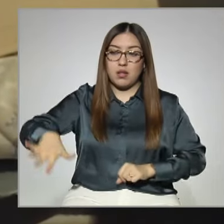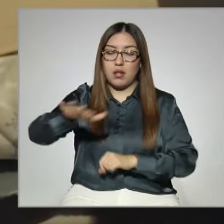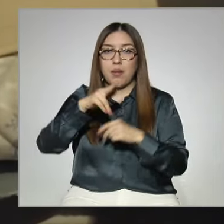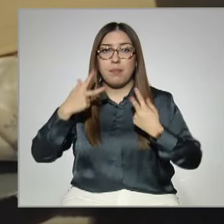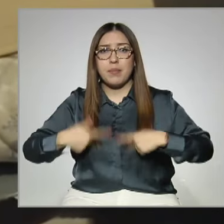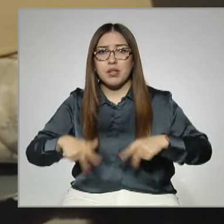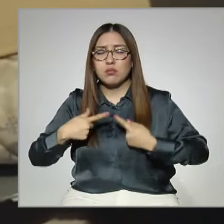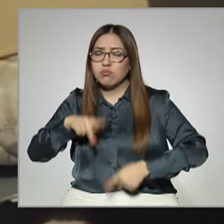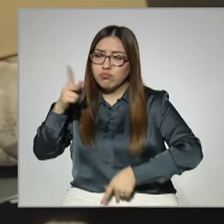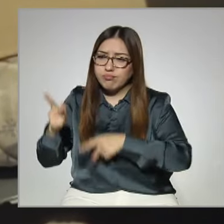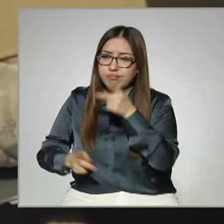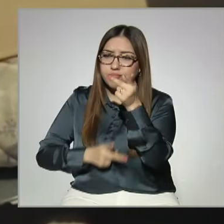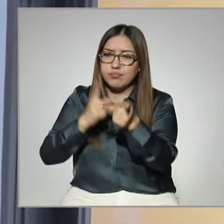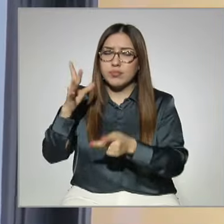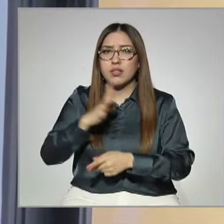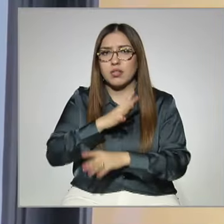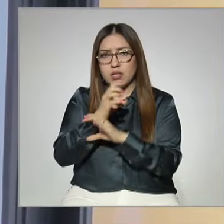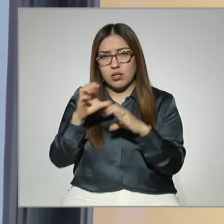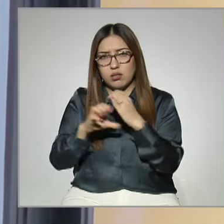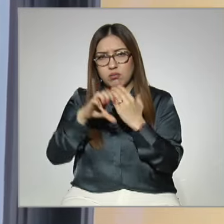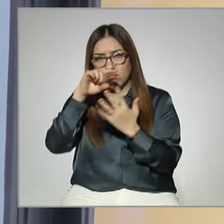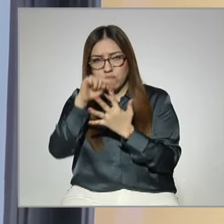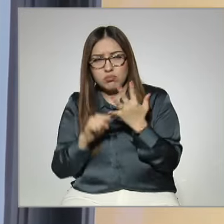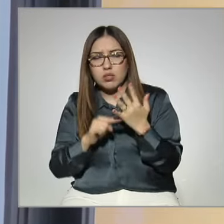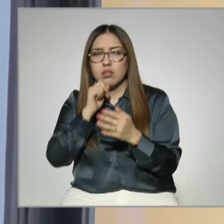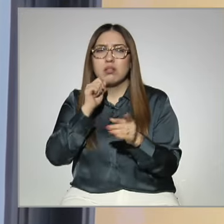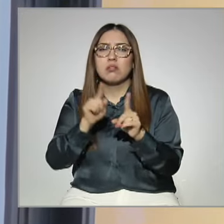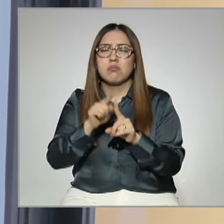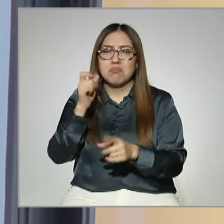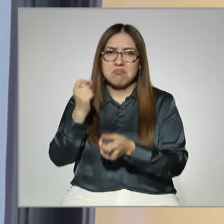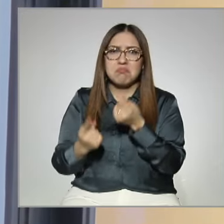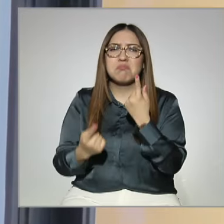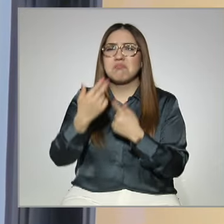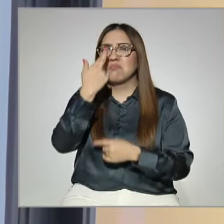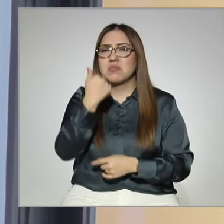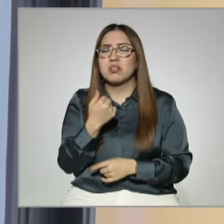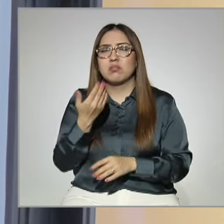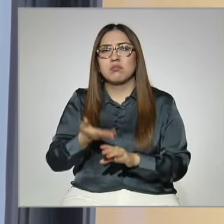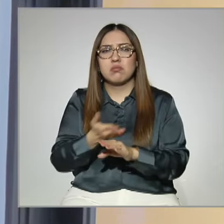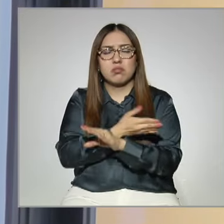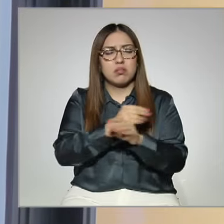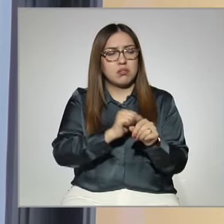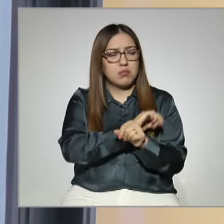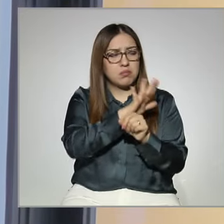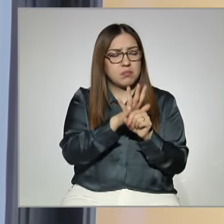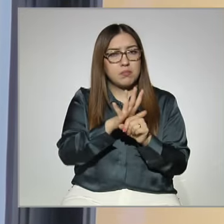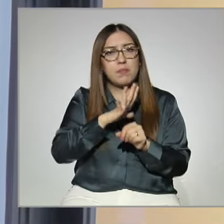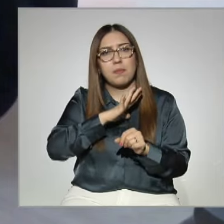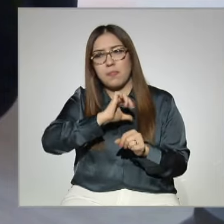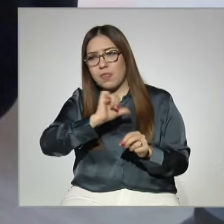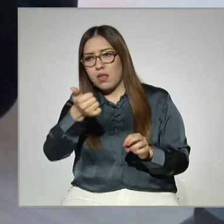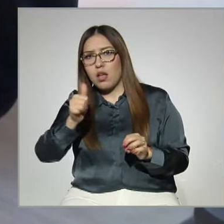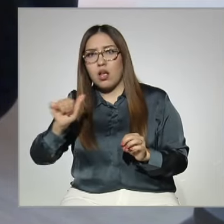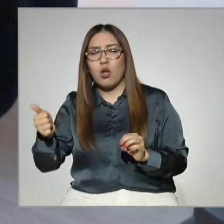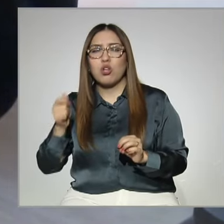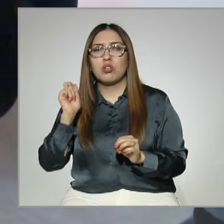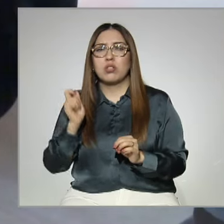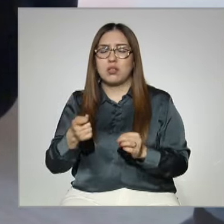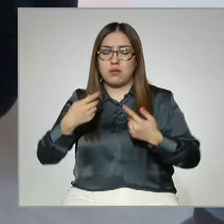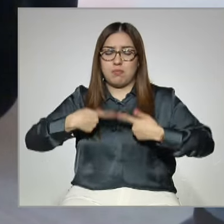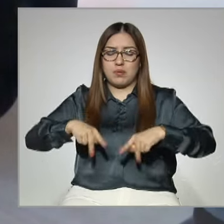abordaron otros aspectos que, si bien algunos son derivados de la pandemia, otros tienen que ver con cuestiones